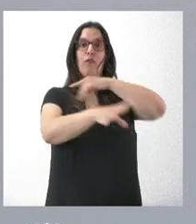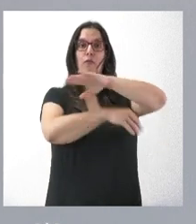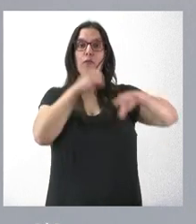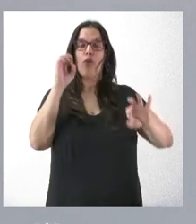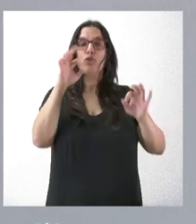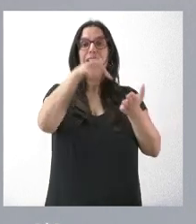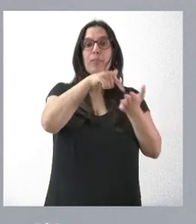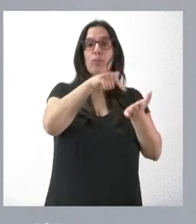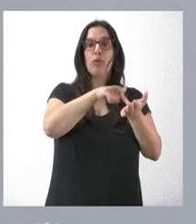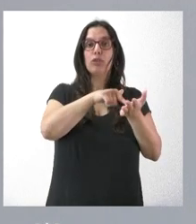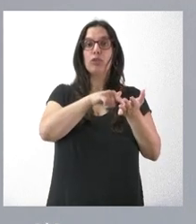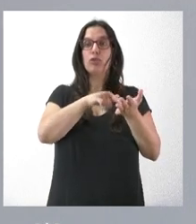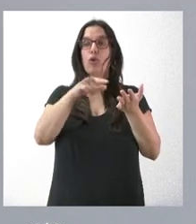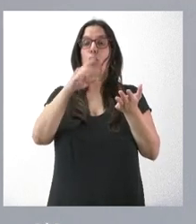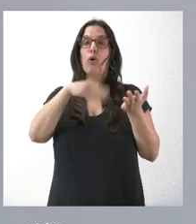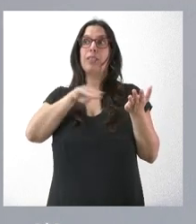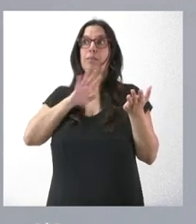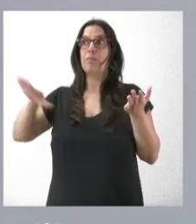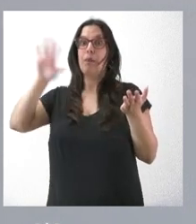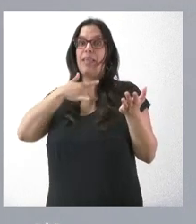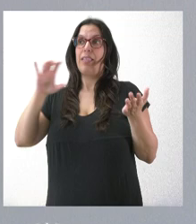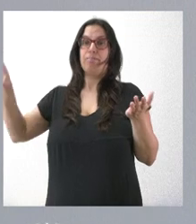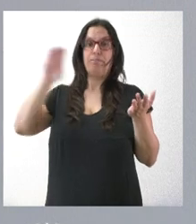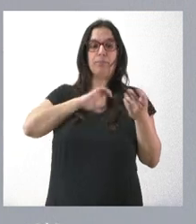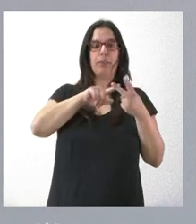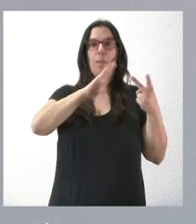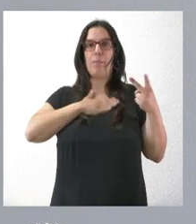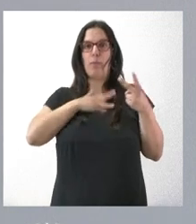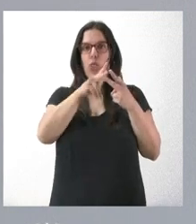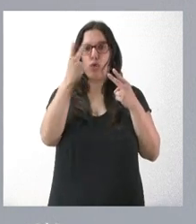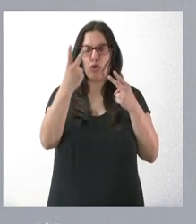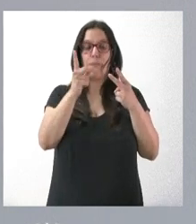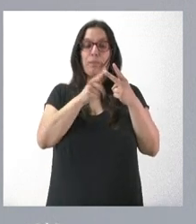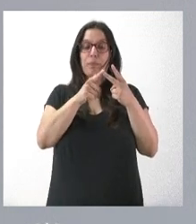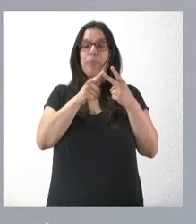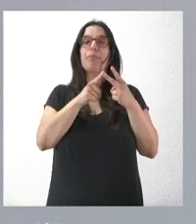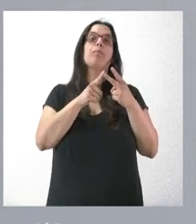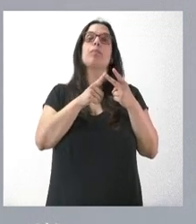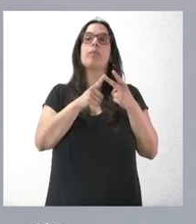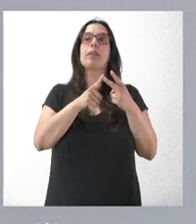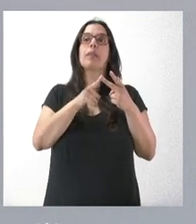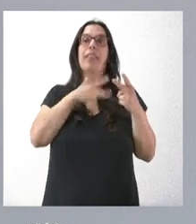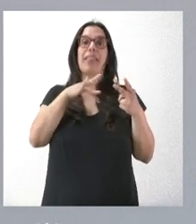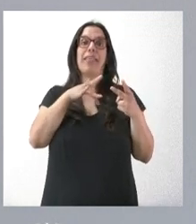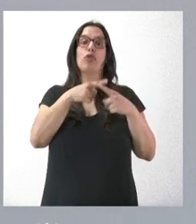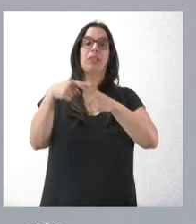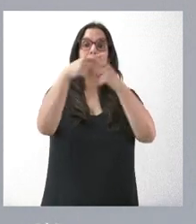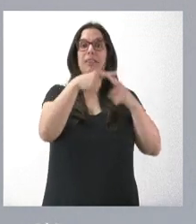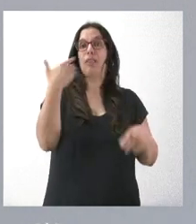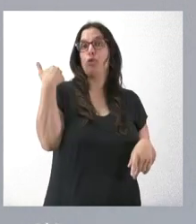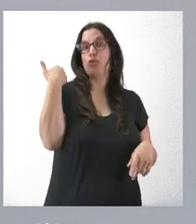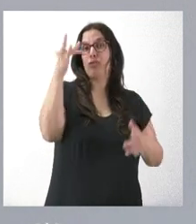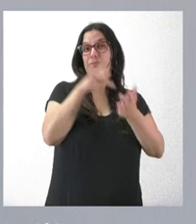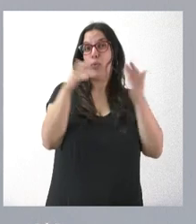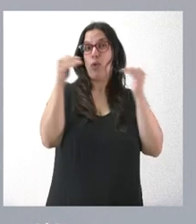impuestos cedidos y, por otro lado, un fondo de los impuestos propios. El fondo relativo a los impuestos cedidos se repartió el otro